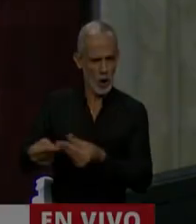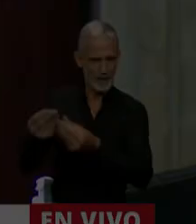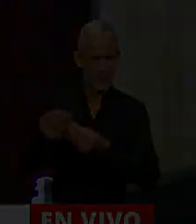Constitucionales.